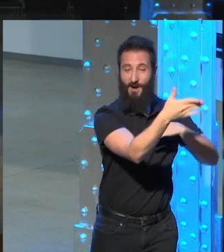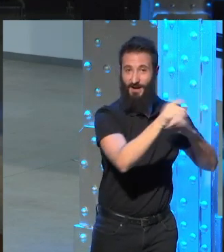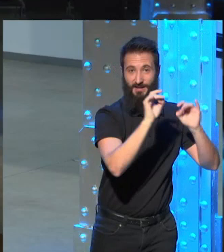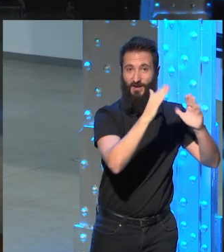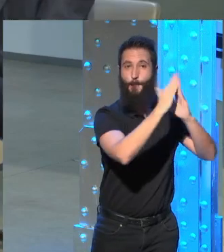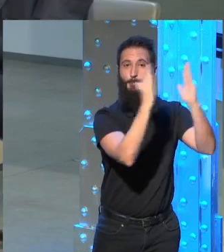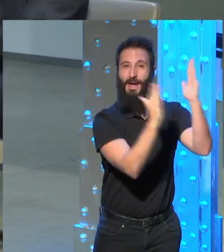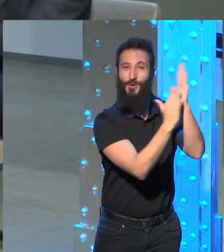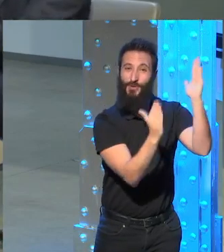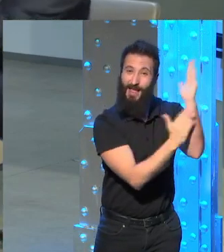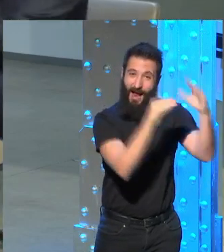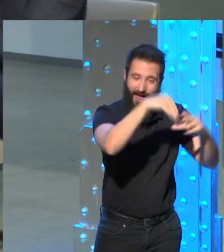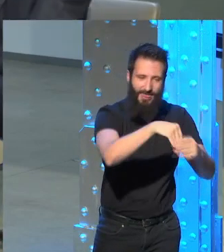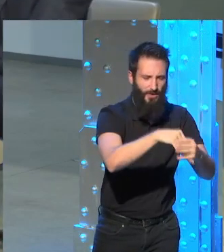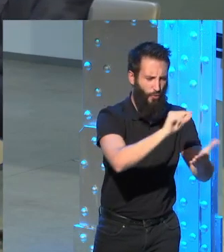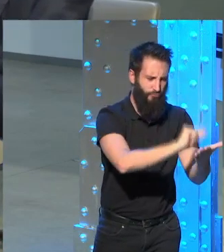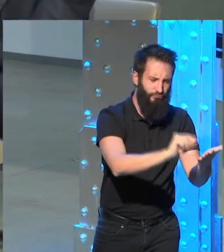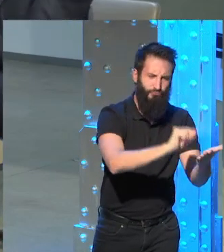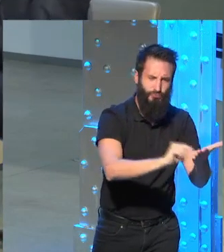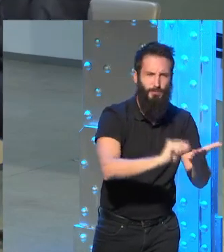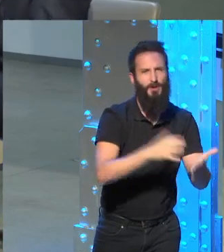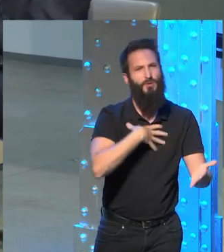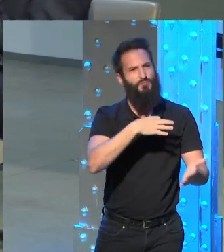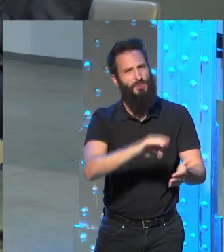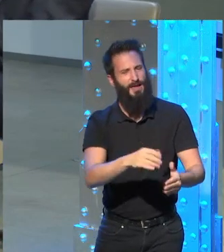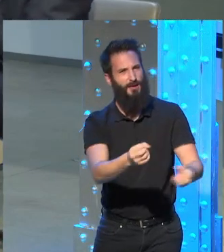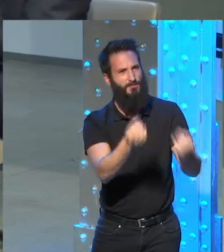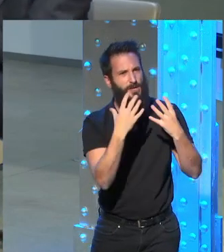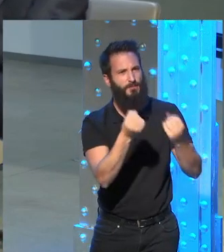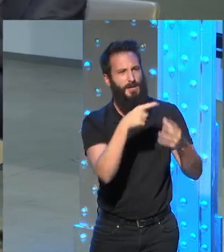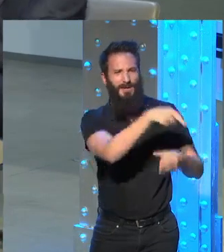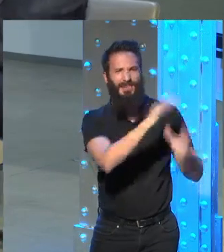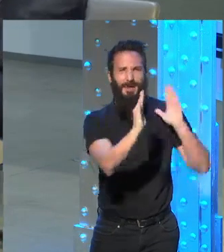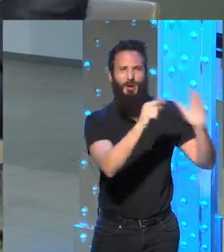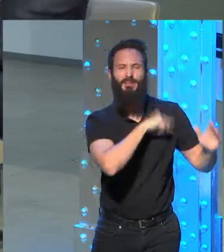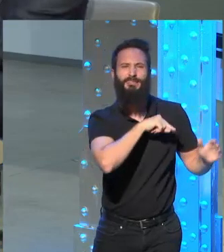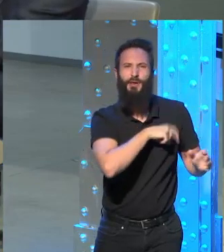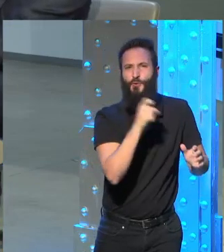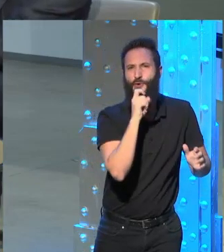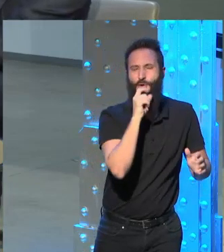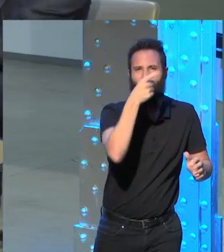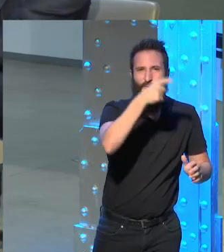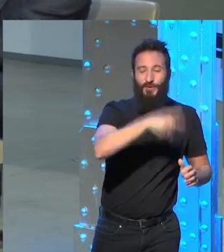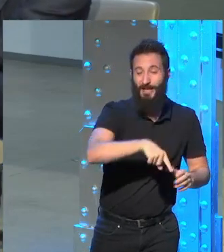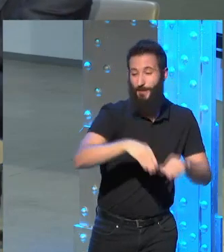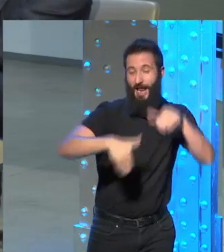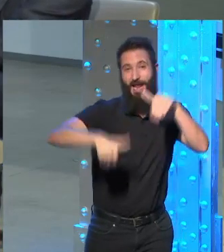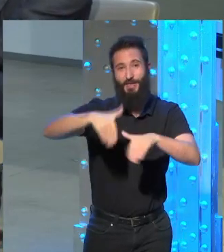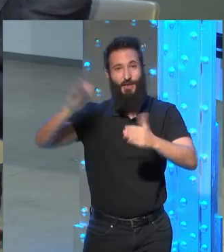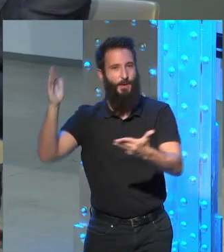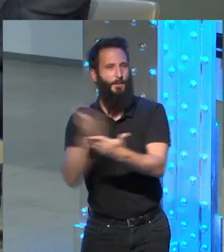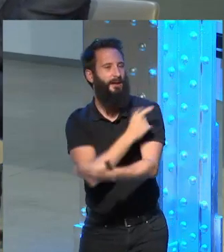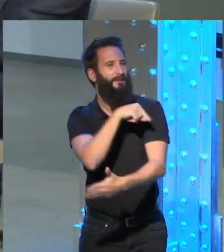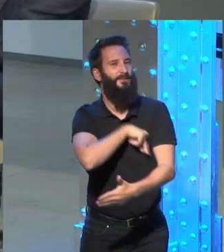escribiendo. ¿Puedes recordarnos cómo fue ese momento? ¿Y qué sentiste tú de dejar atrás ese momento de la campaña presidencial? Bueno,